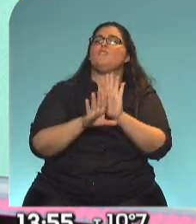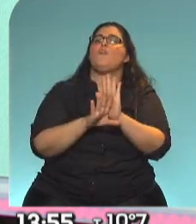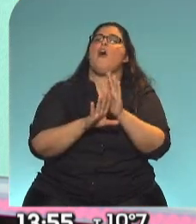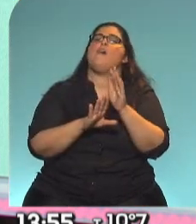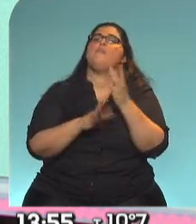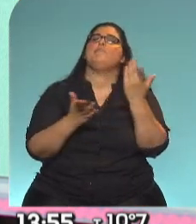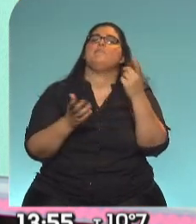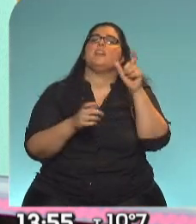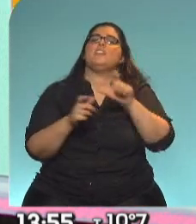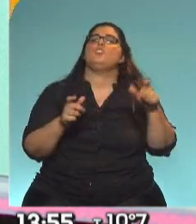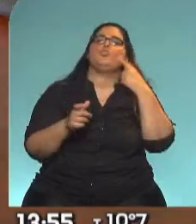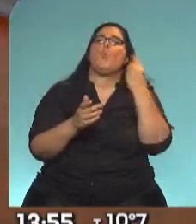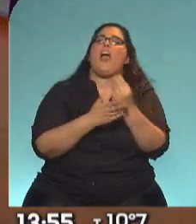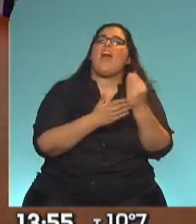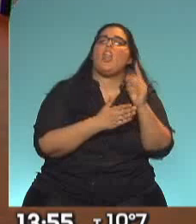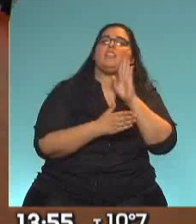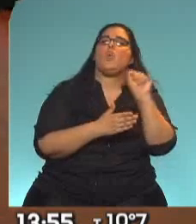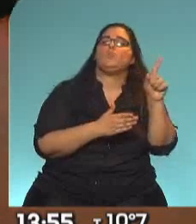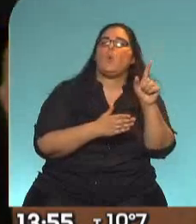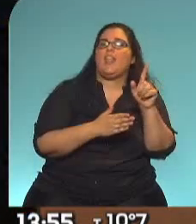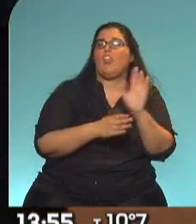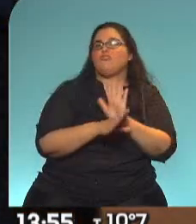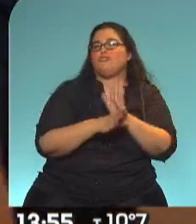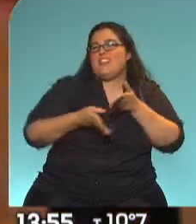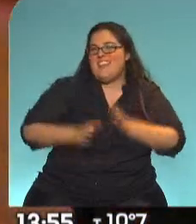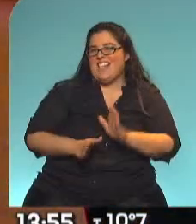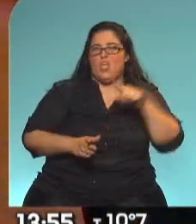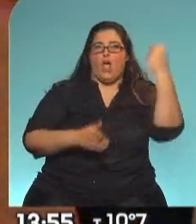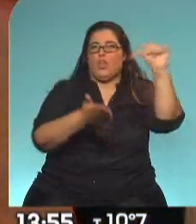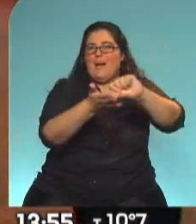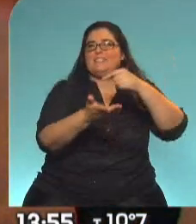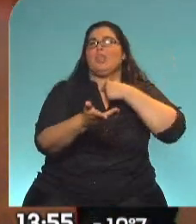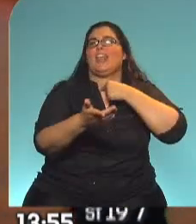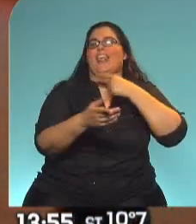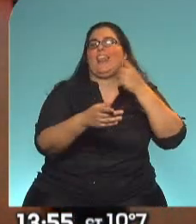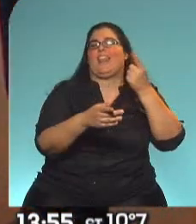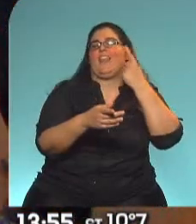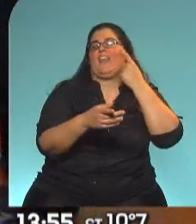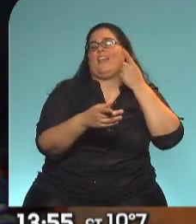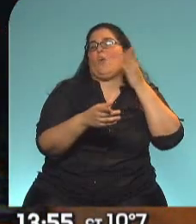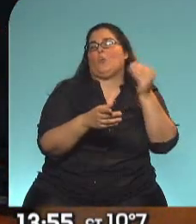aquellos ciudadanos que, sobre todo, que habían nacido afuera, pero que venían con sus padres. El primer